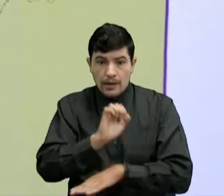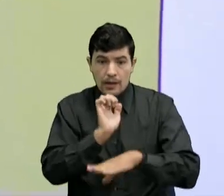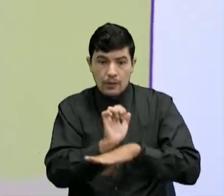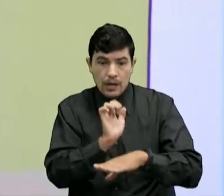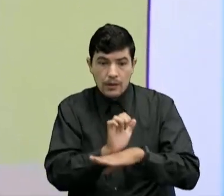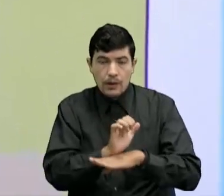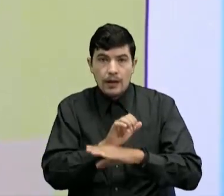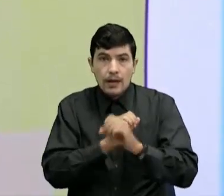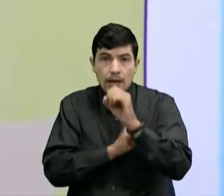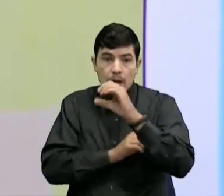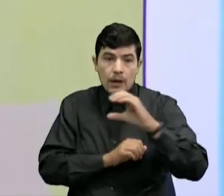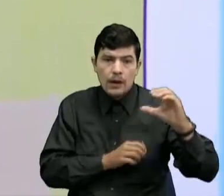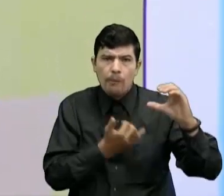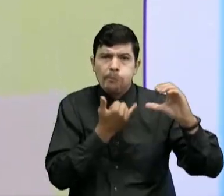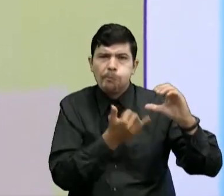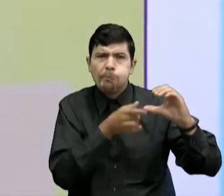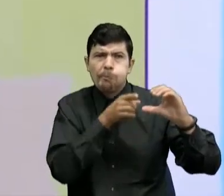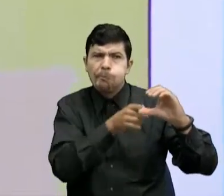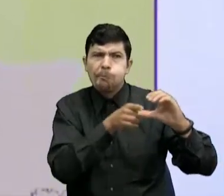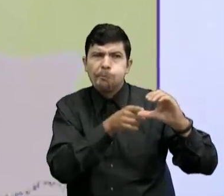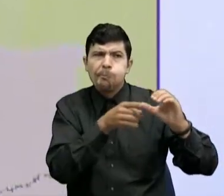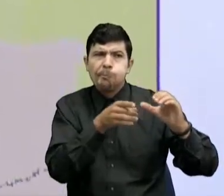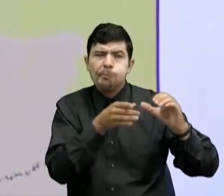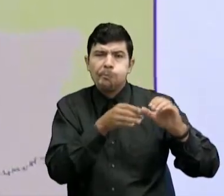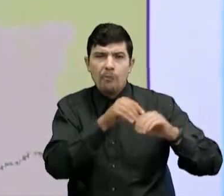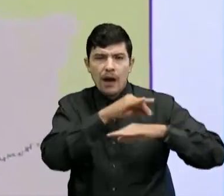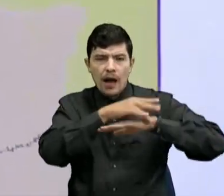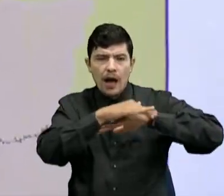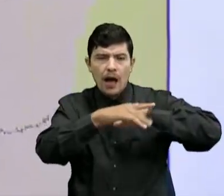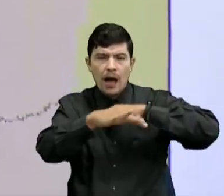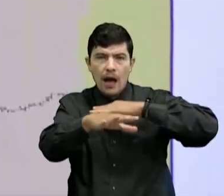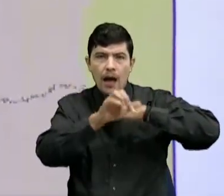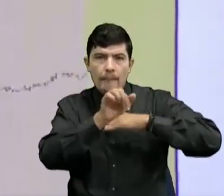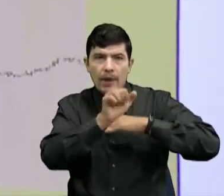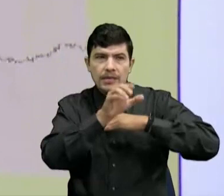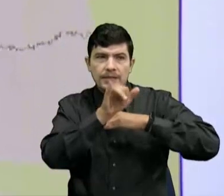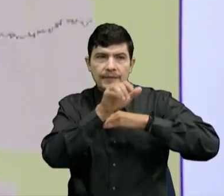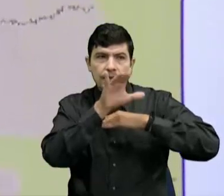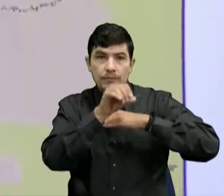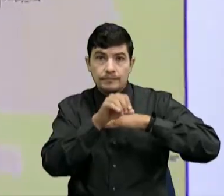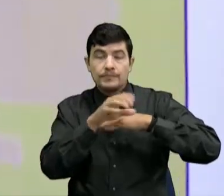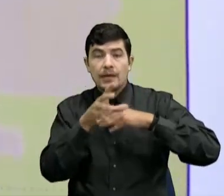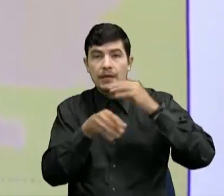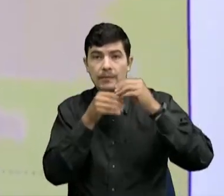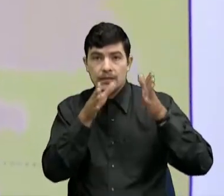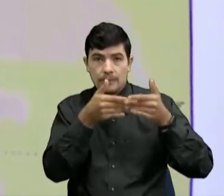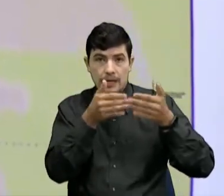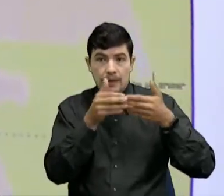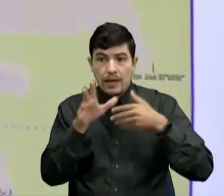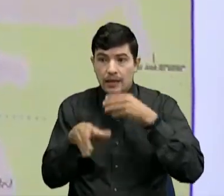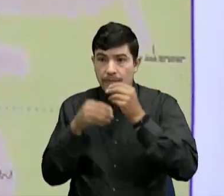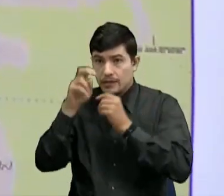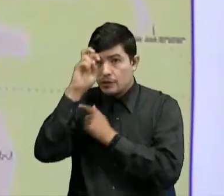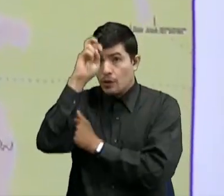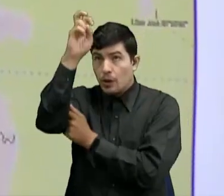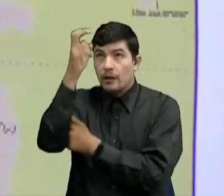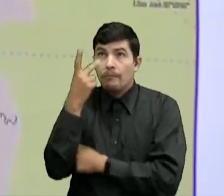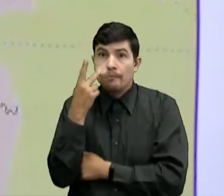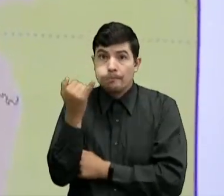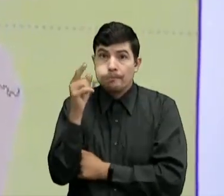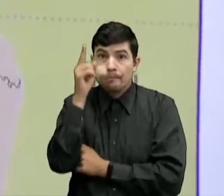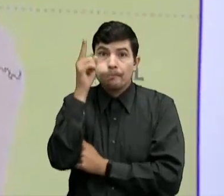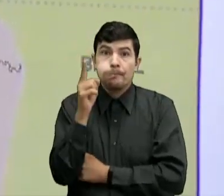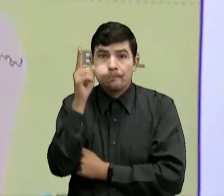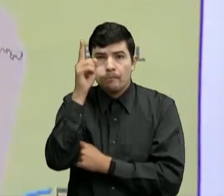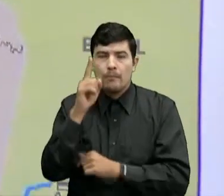Al occidente Tenemos nuestro océano Pacífico Y Panamá Y al norte Sobre el mar Caribe Tenemos todos